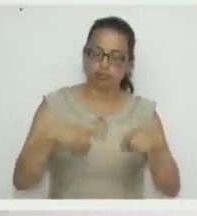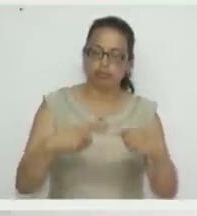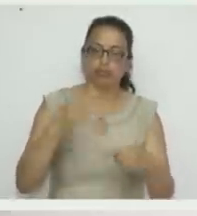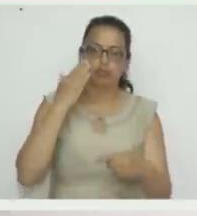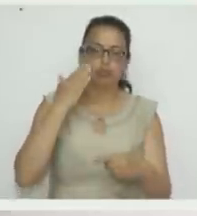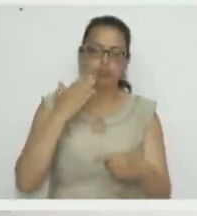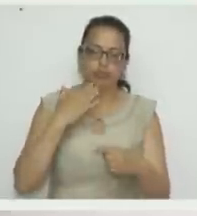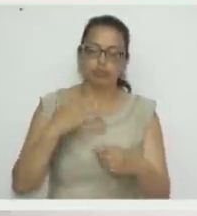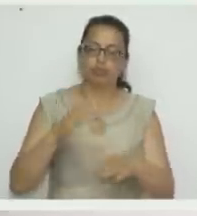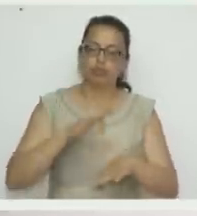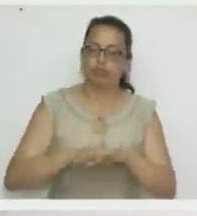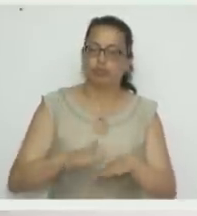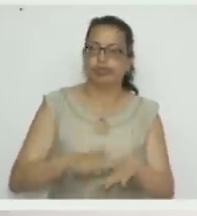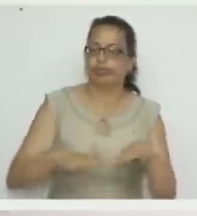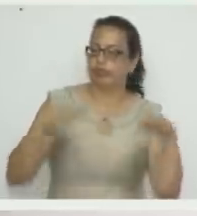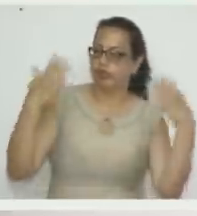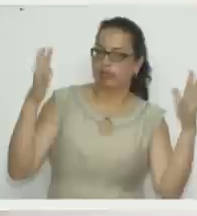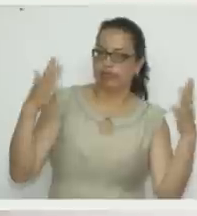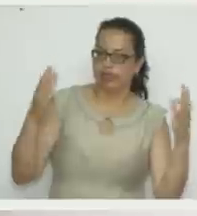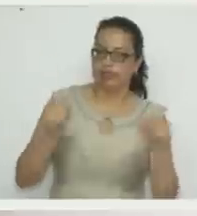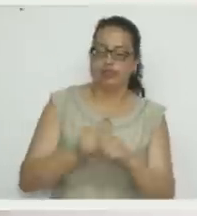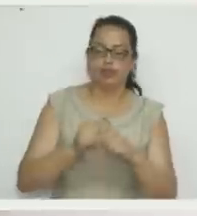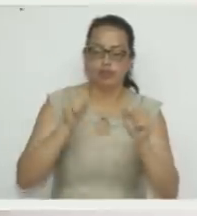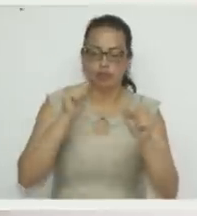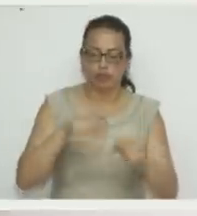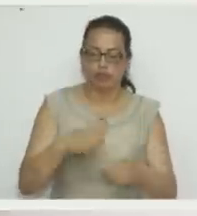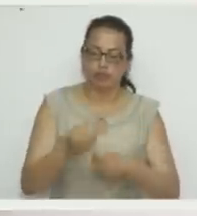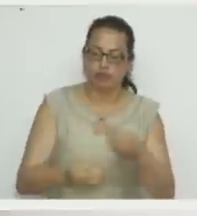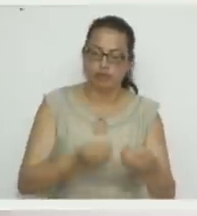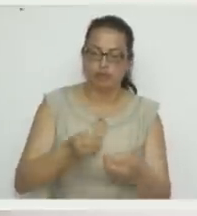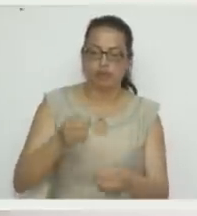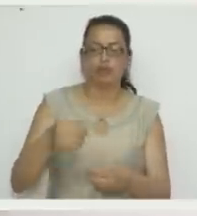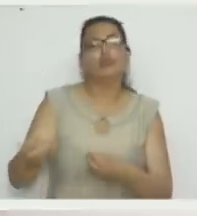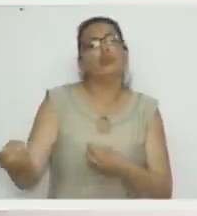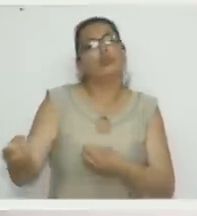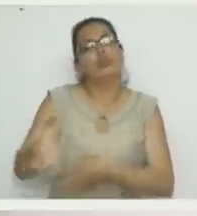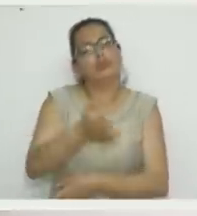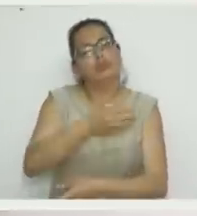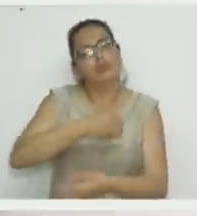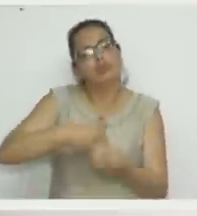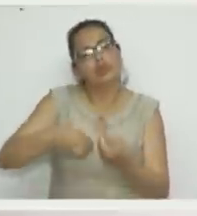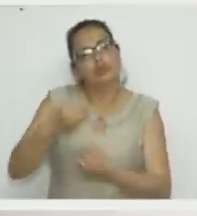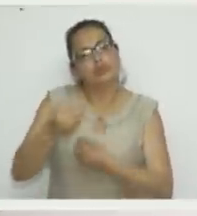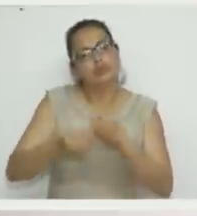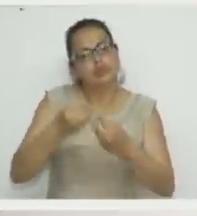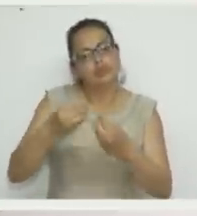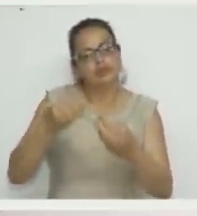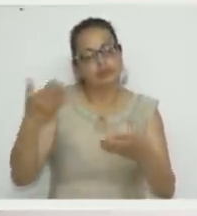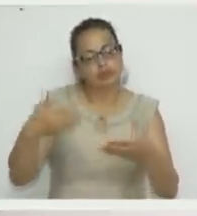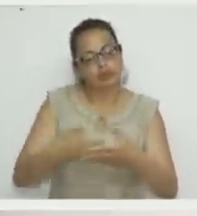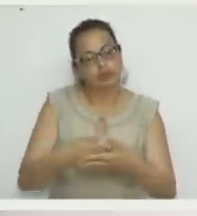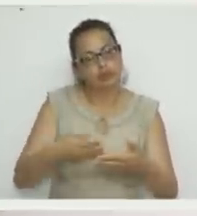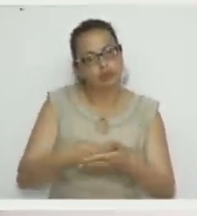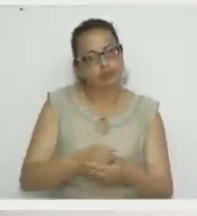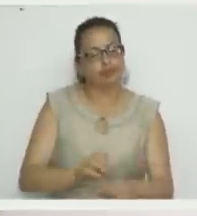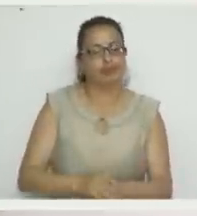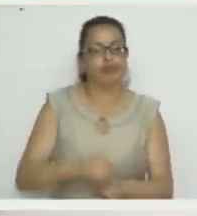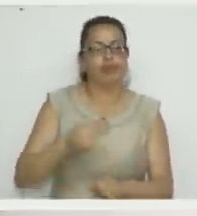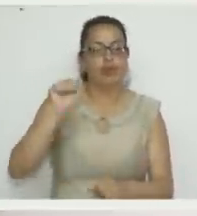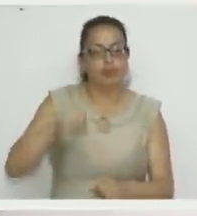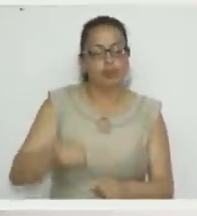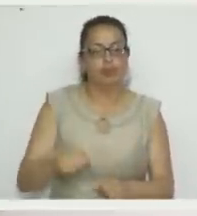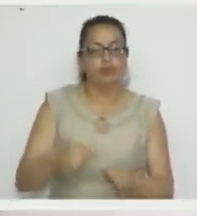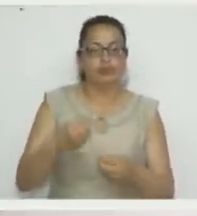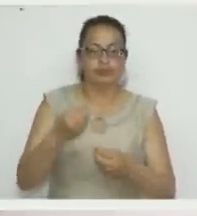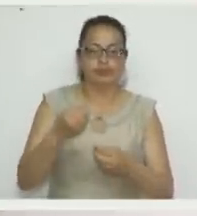un baby shower o matrimonio. Bueno, hay muchas maneras de nosotros utilizar estos sobrecitos. Entonces, acá tenemos el que vamos a